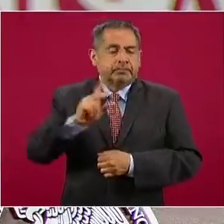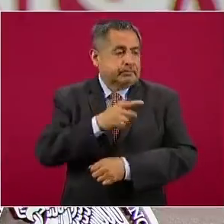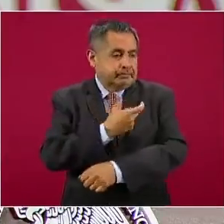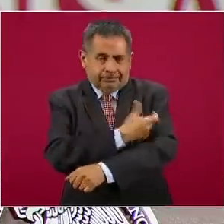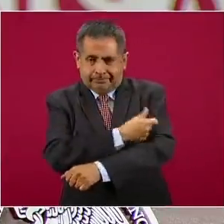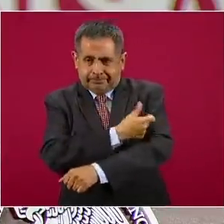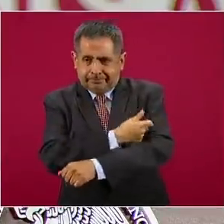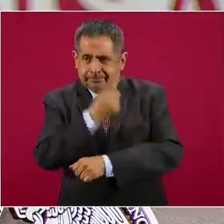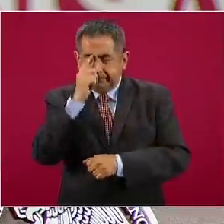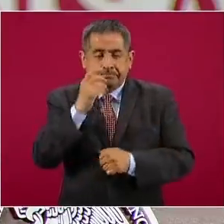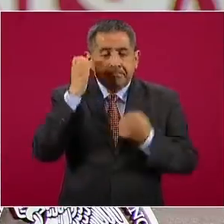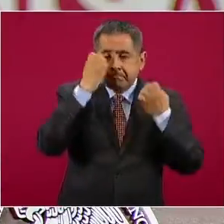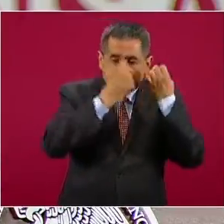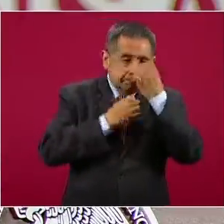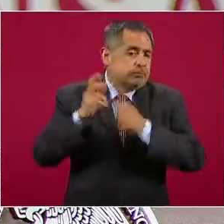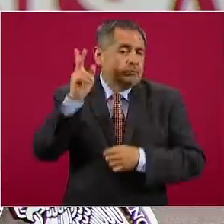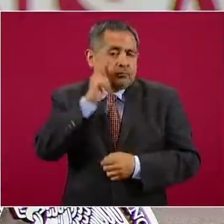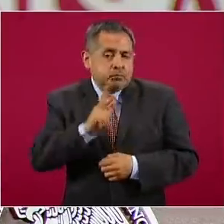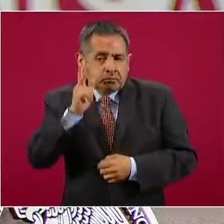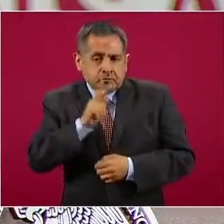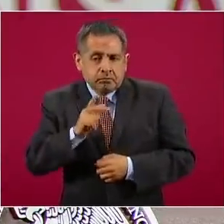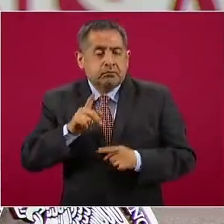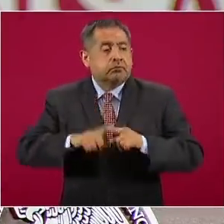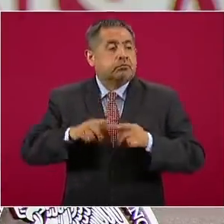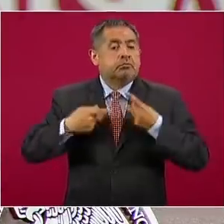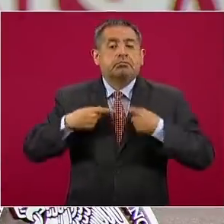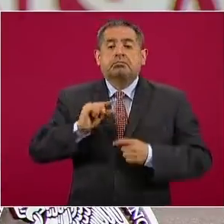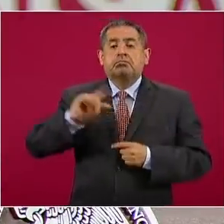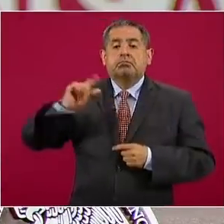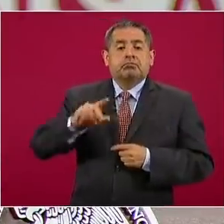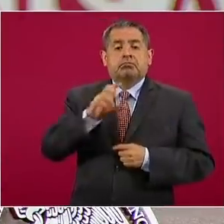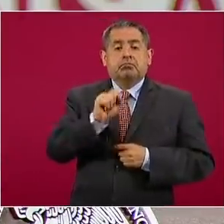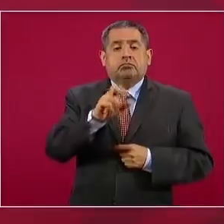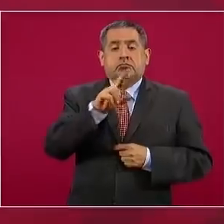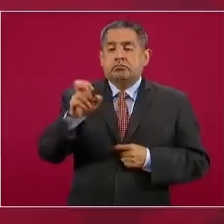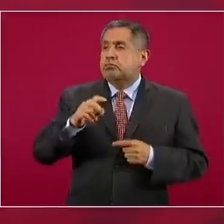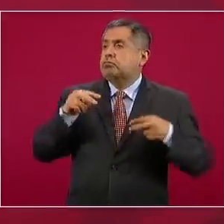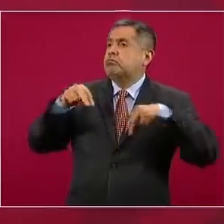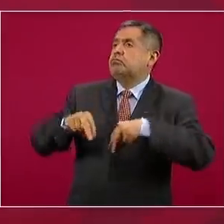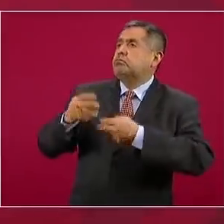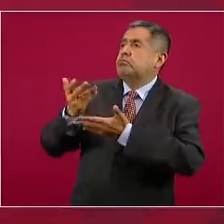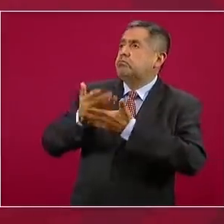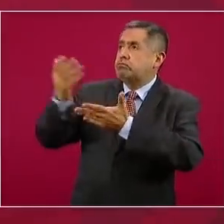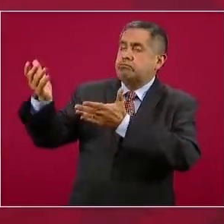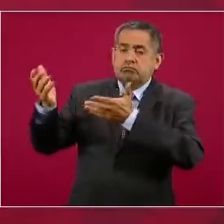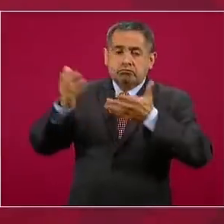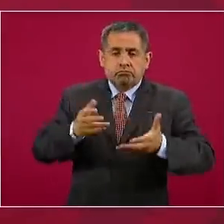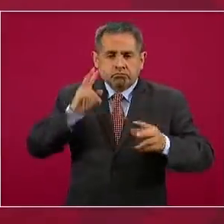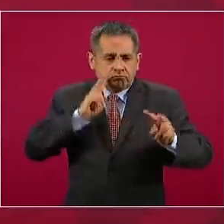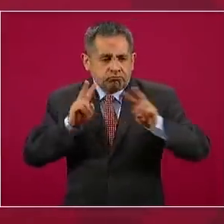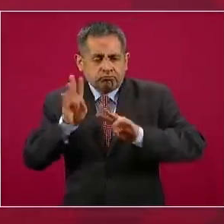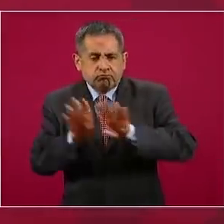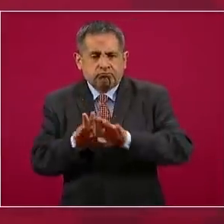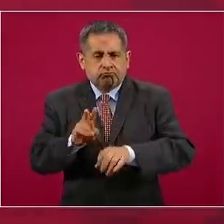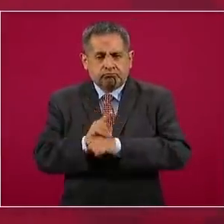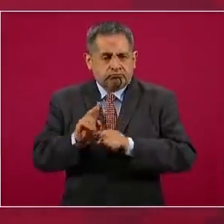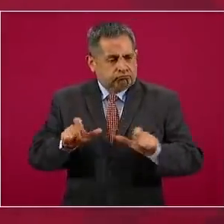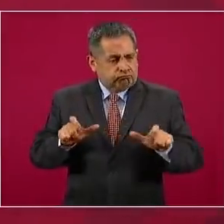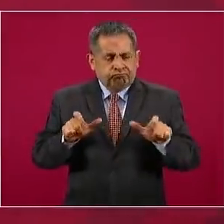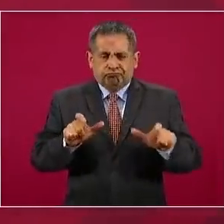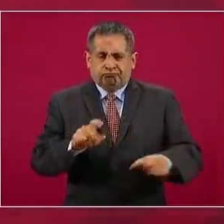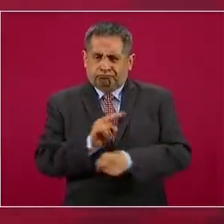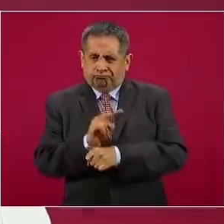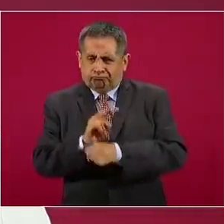Las vacunas fueron recibidas por funcionarios de Relaciones Exteriores, han sido custodiadas y